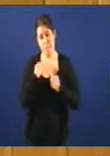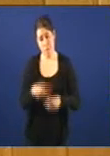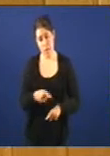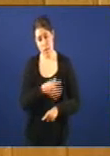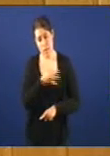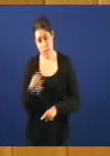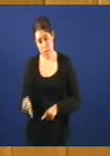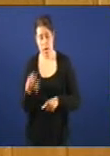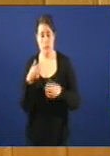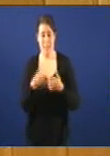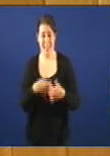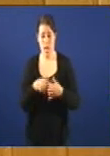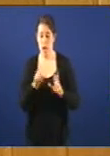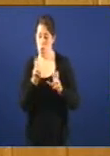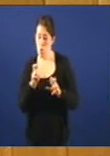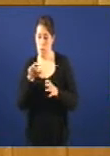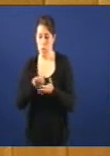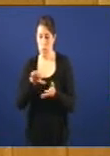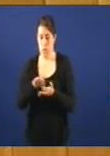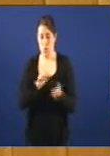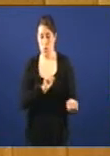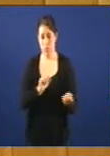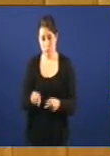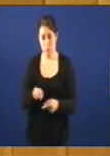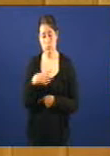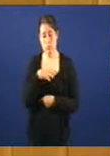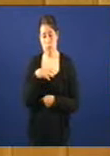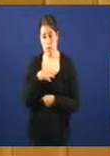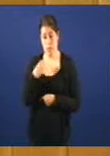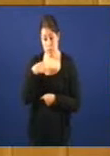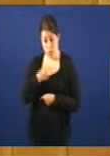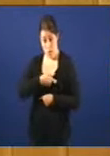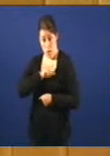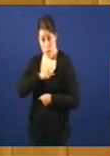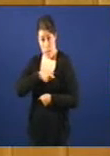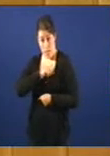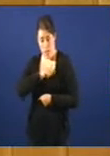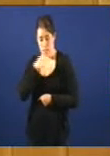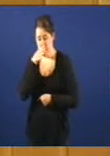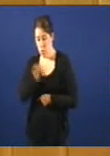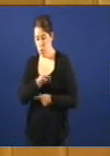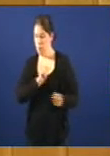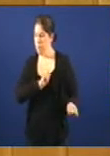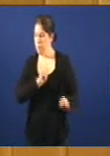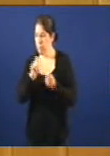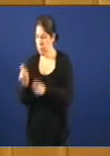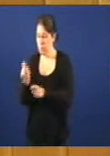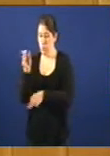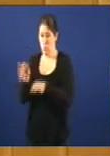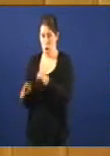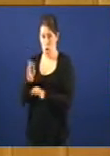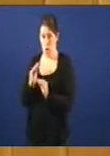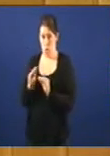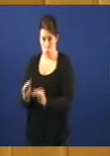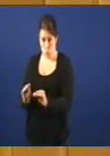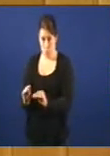maquinario ao novo centro. Ante esta situación Martínez a Policía de traslado desta denuncia ao xulgado correspondente.